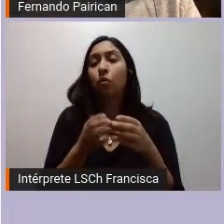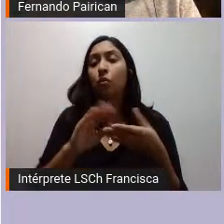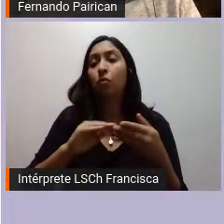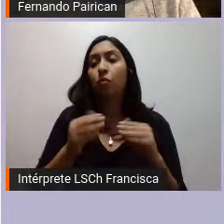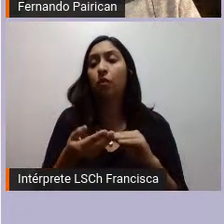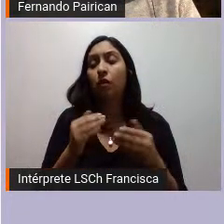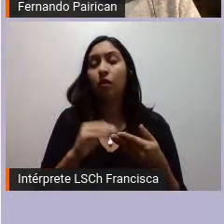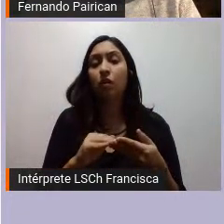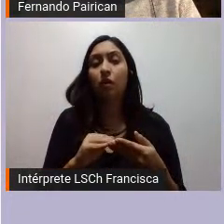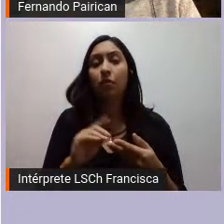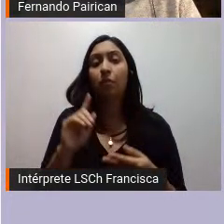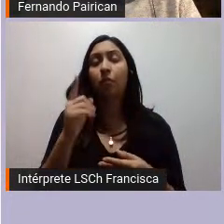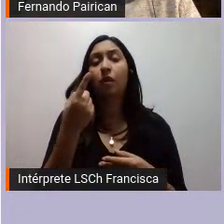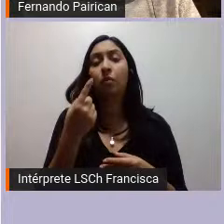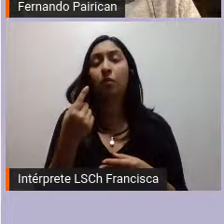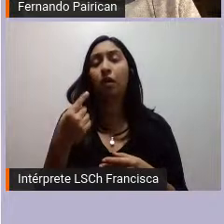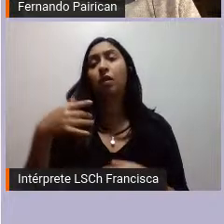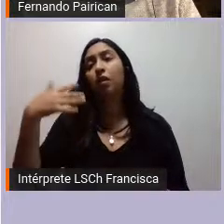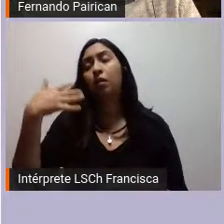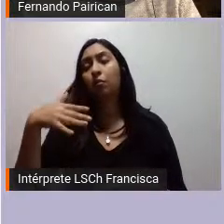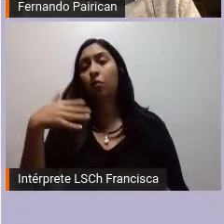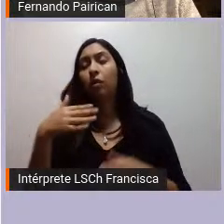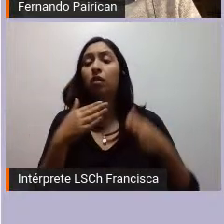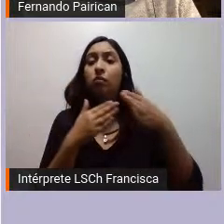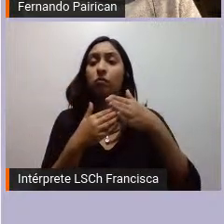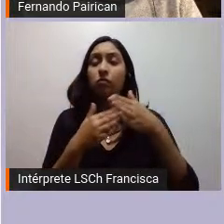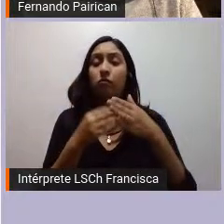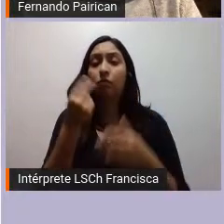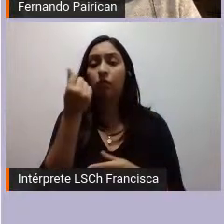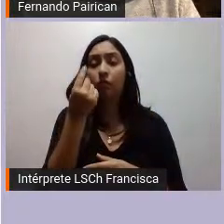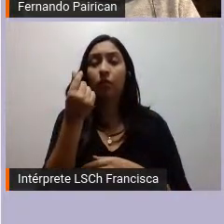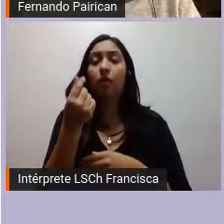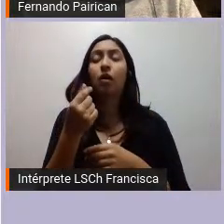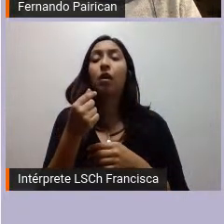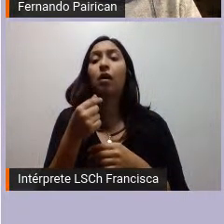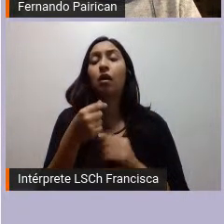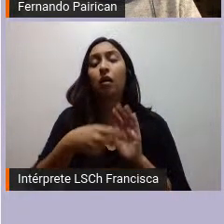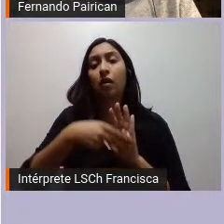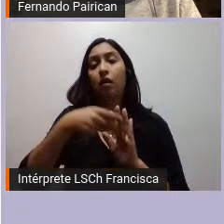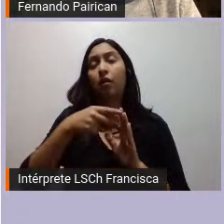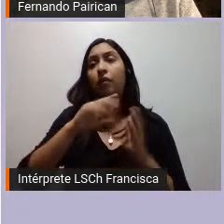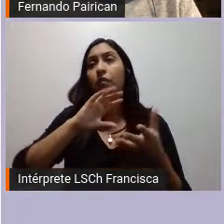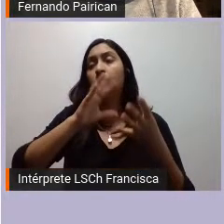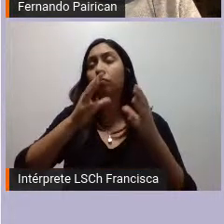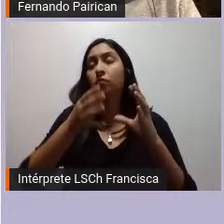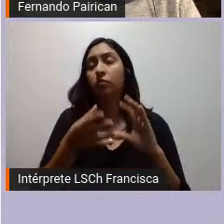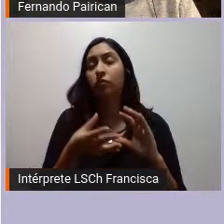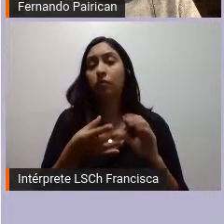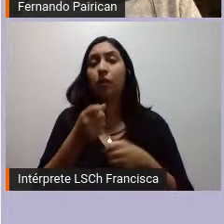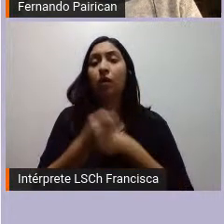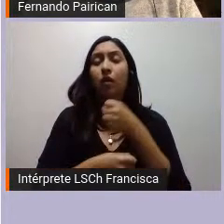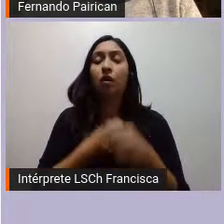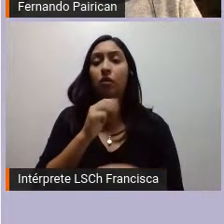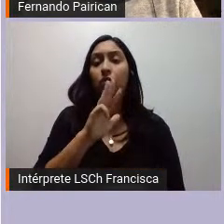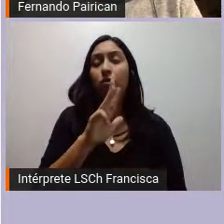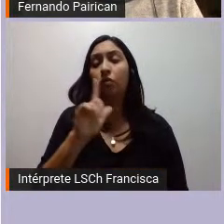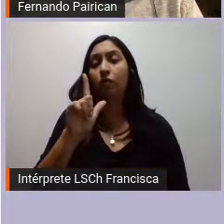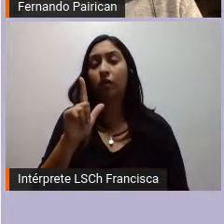gran recesión económica a nivel global que se da en el año 97 y por lo tanto comienza un proceso de